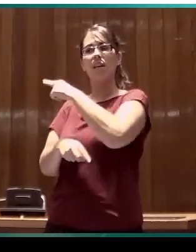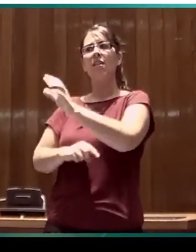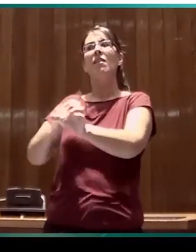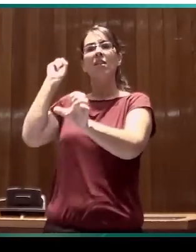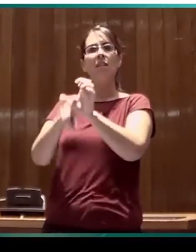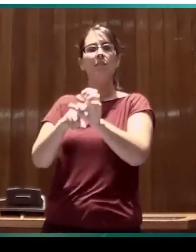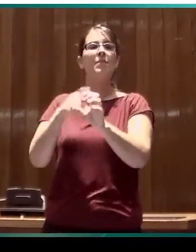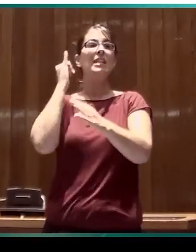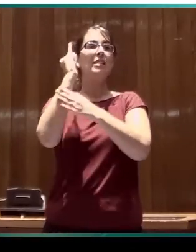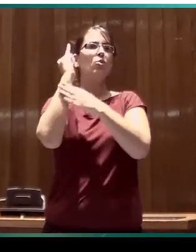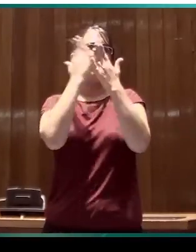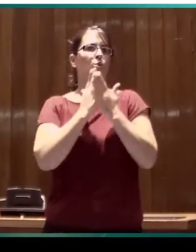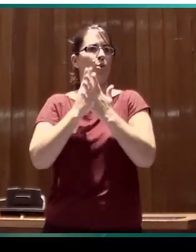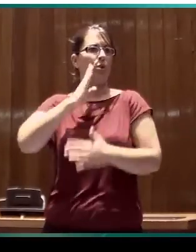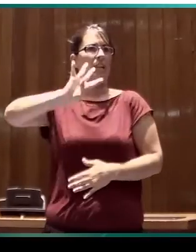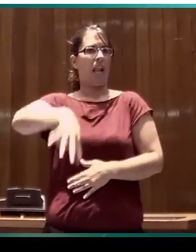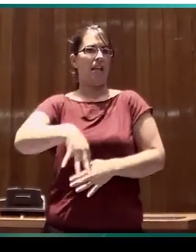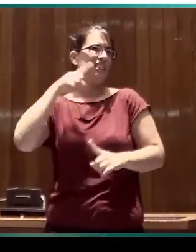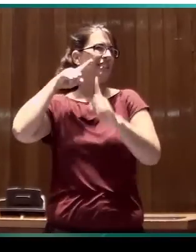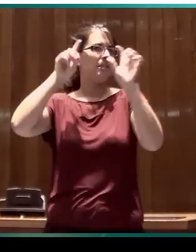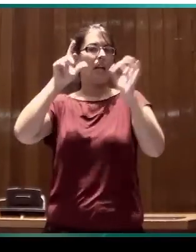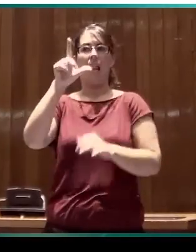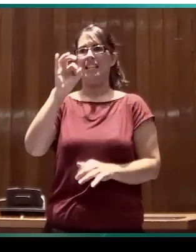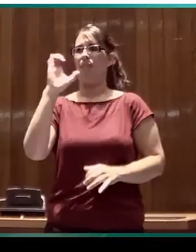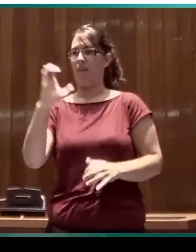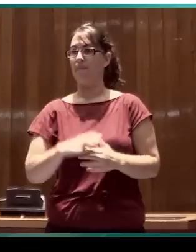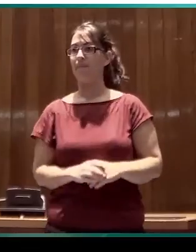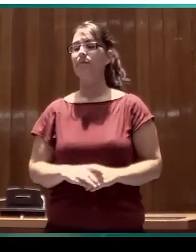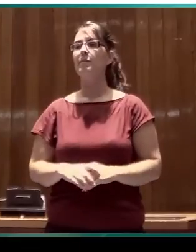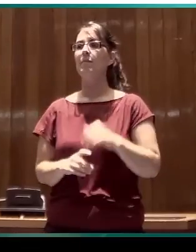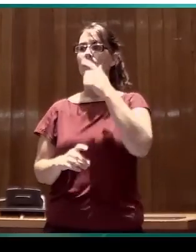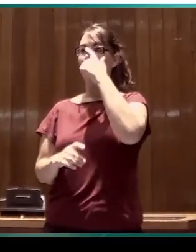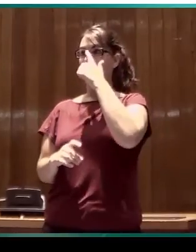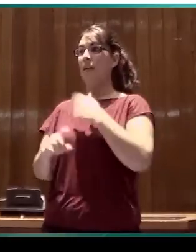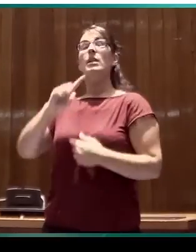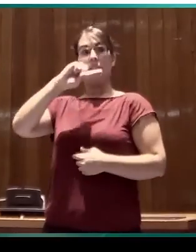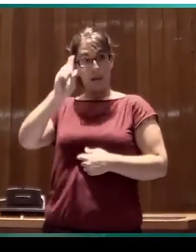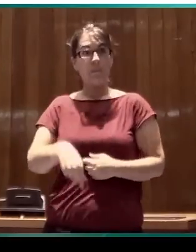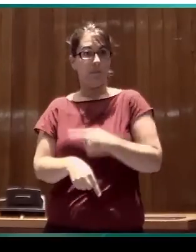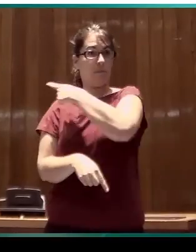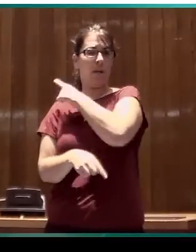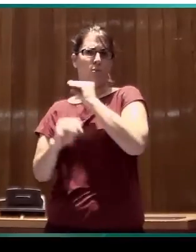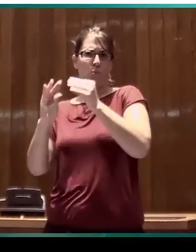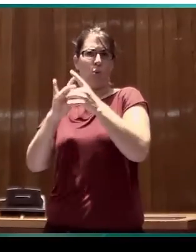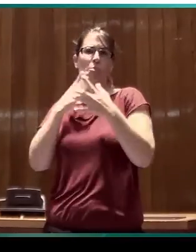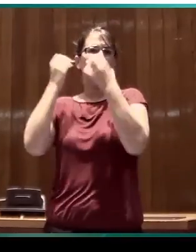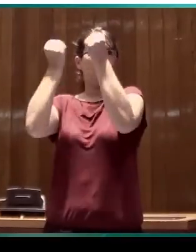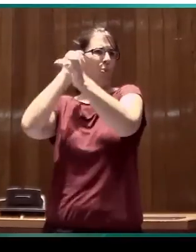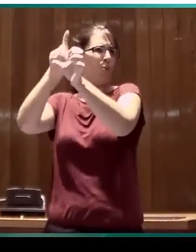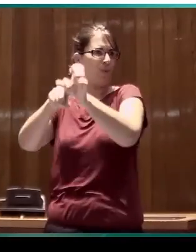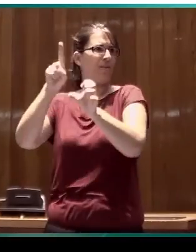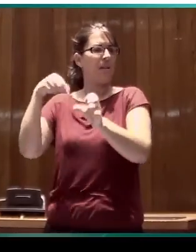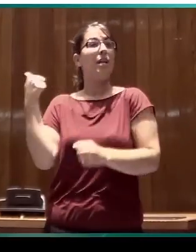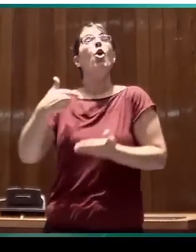Instituto de Studies Catalans para la Lengua de Signos Catalana. También en esta dimensión institucional colaboró con la